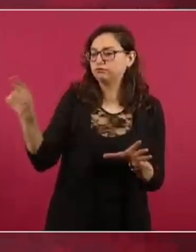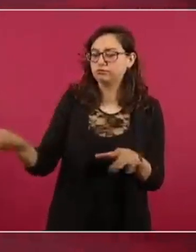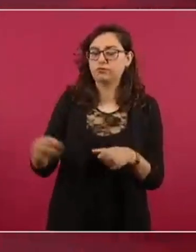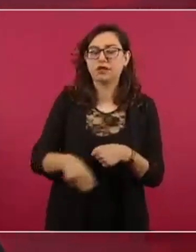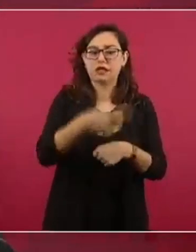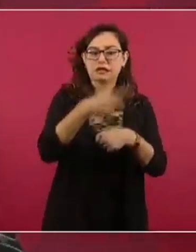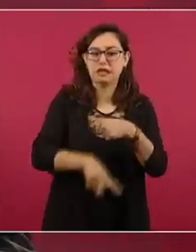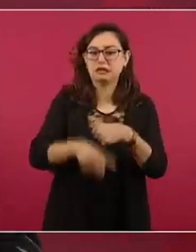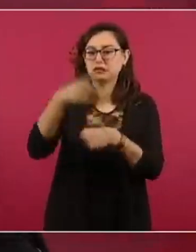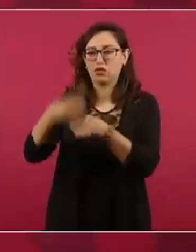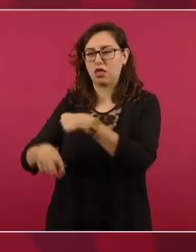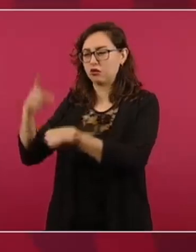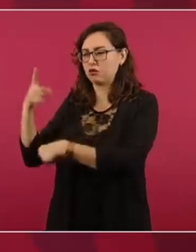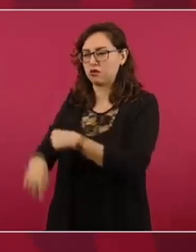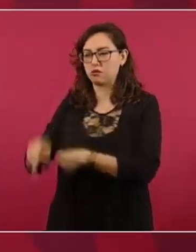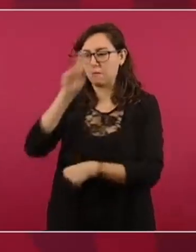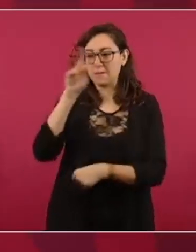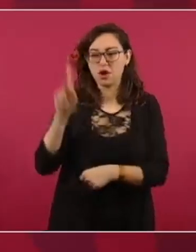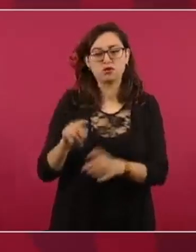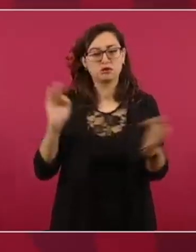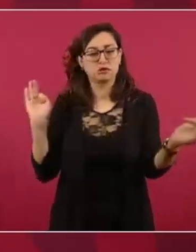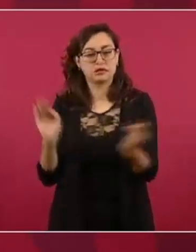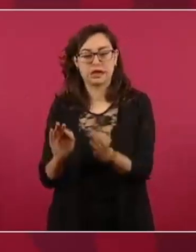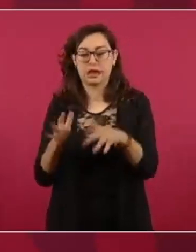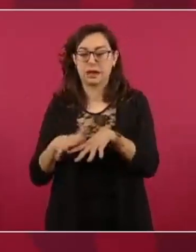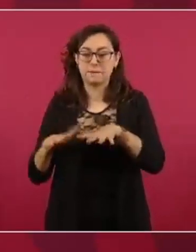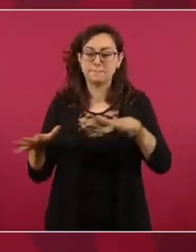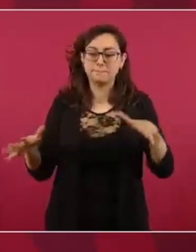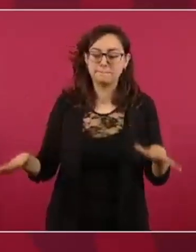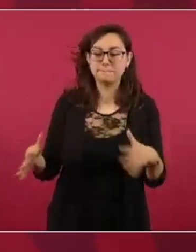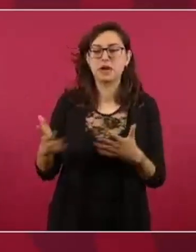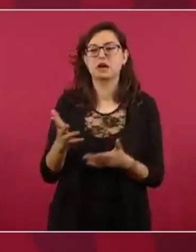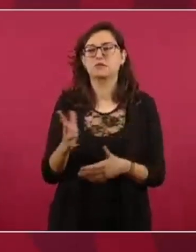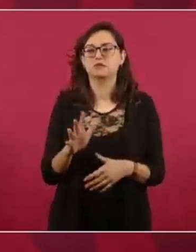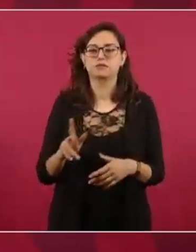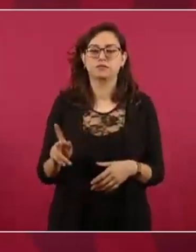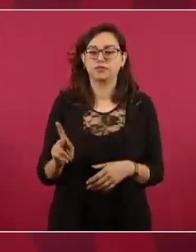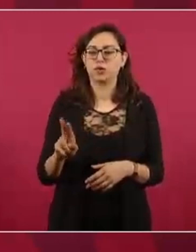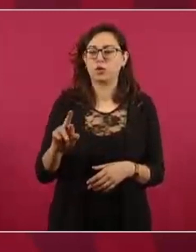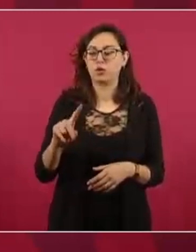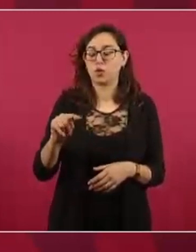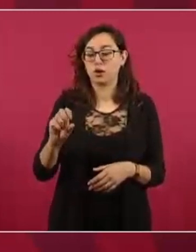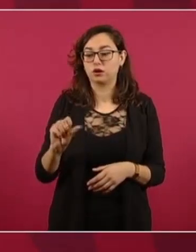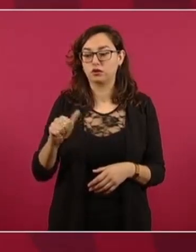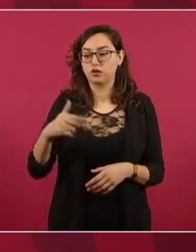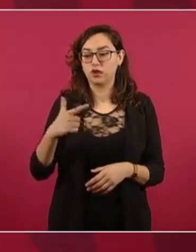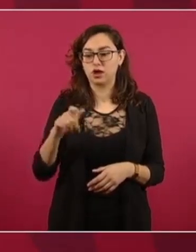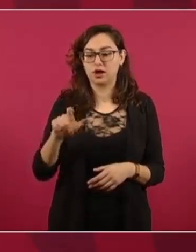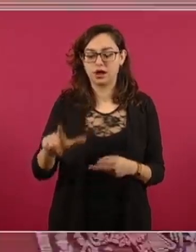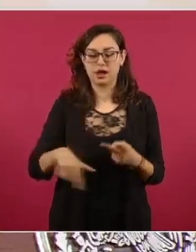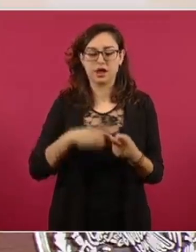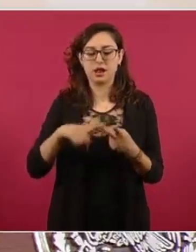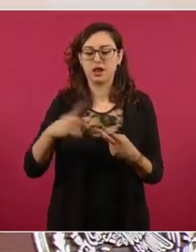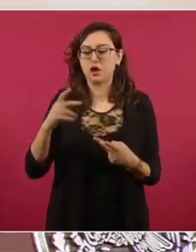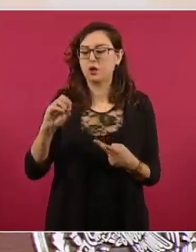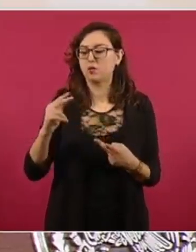la costa de Oaxaca, a la altura de Puerto Ángel, Pochutla, esa es la zona más